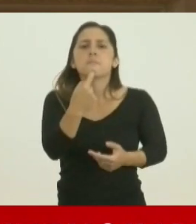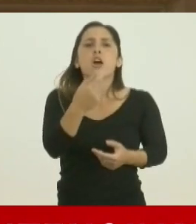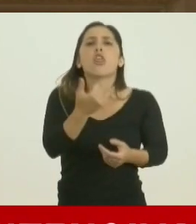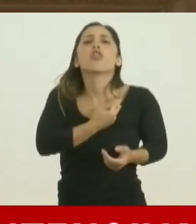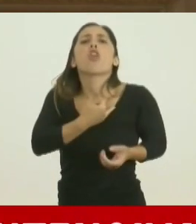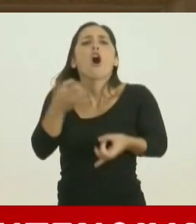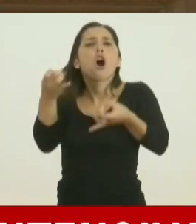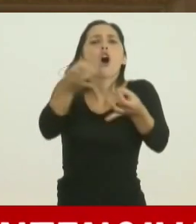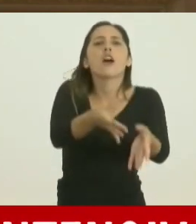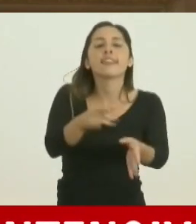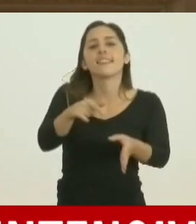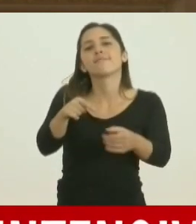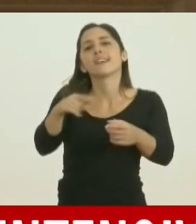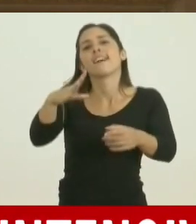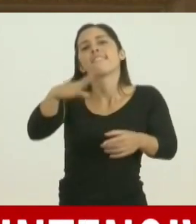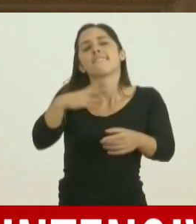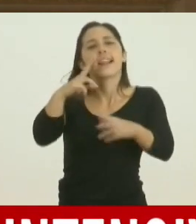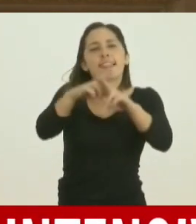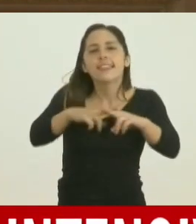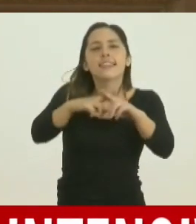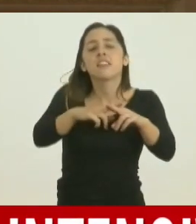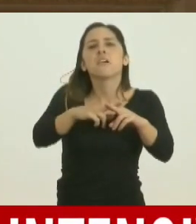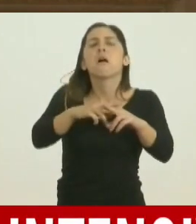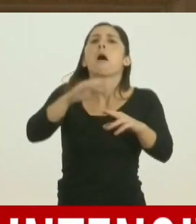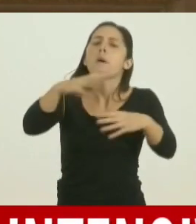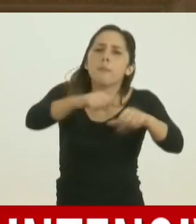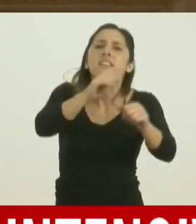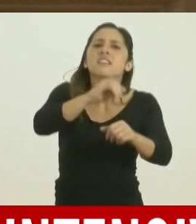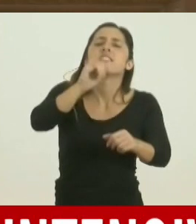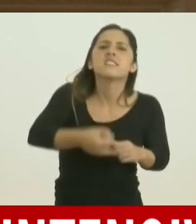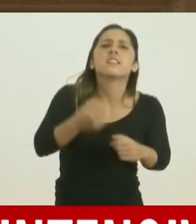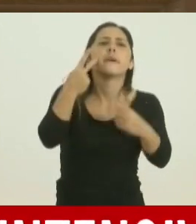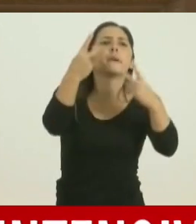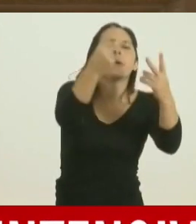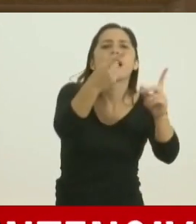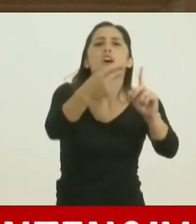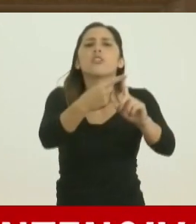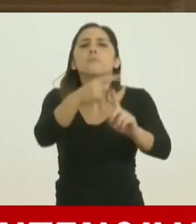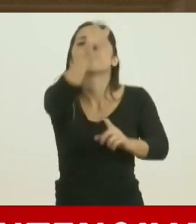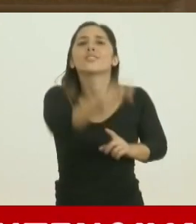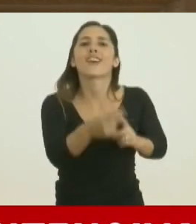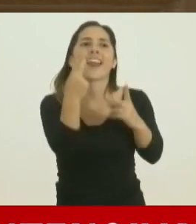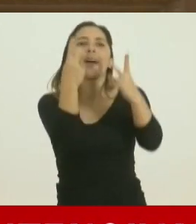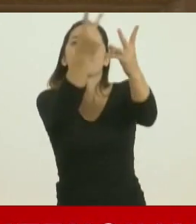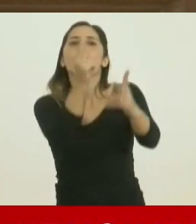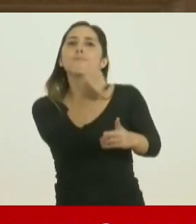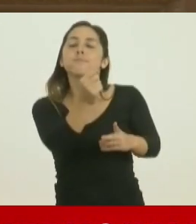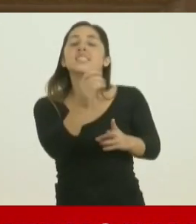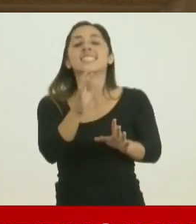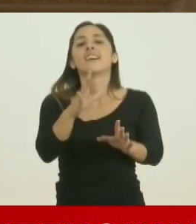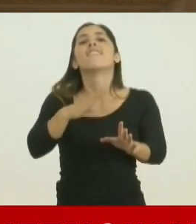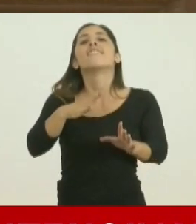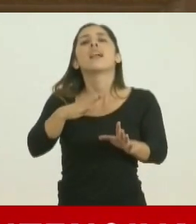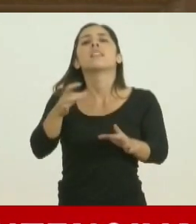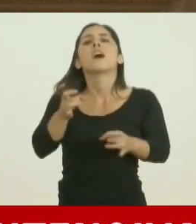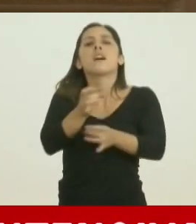por ahí y después conseguimos que sí que realmente habían viajado, habían estado en contacto con algún viajero. Entonces se llama eso circulación en